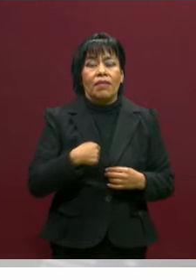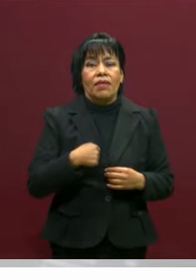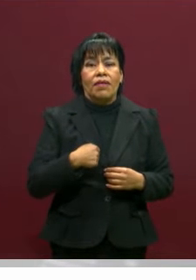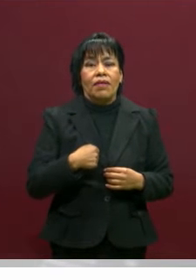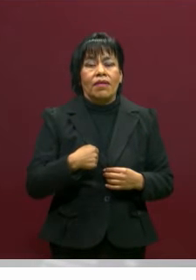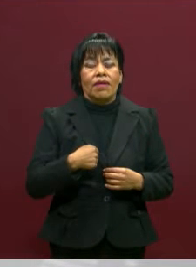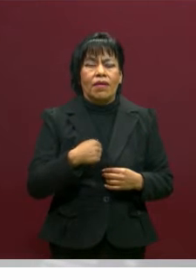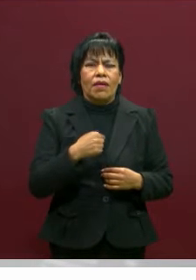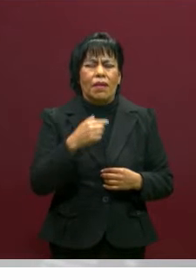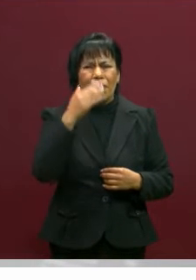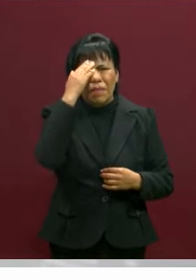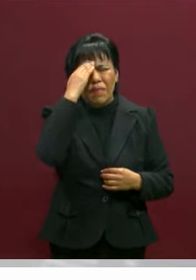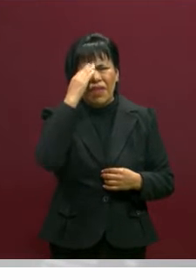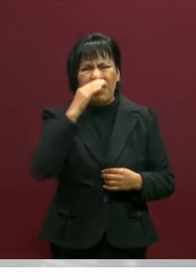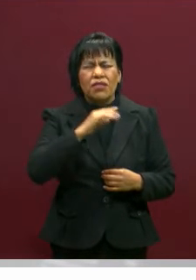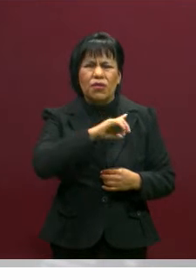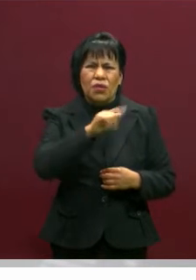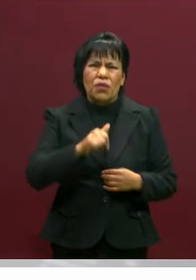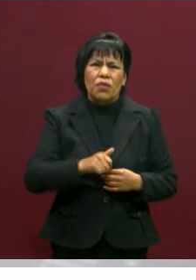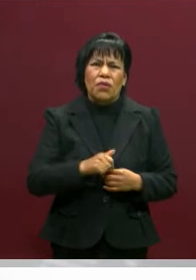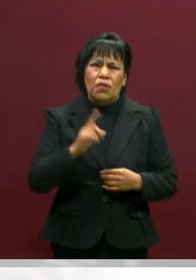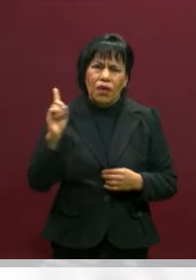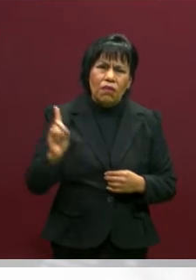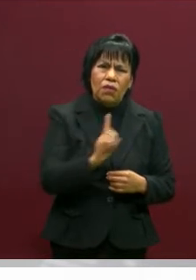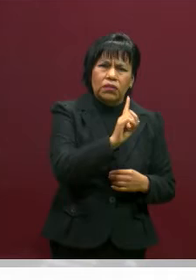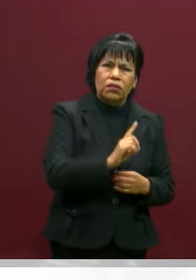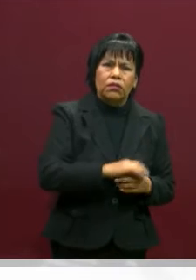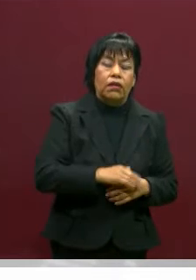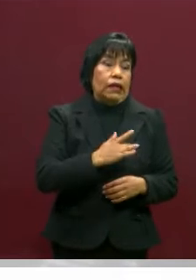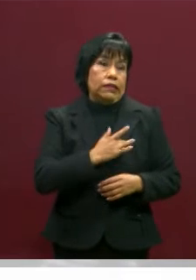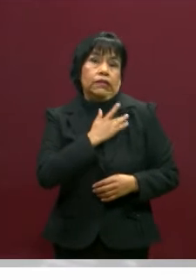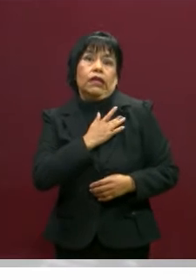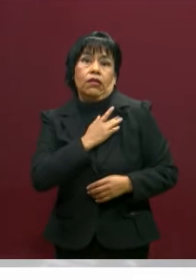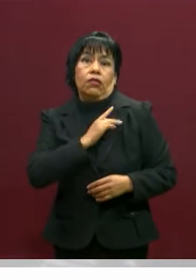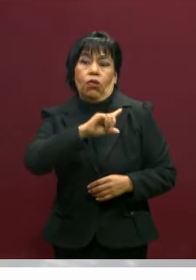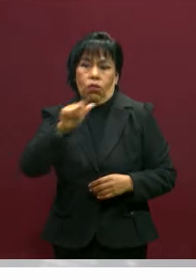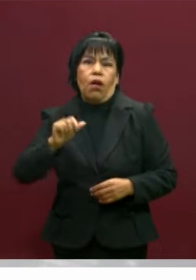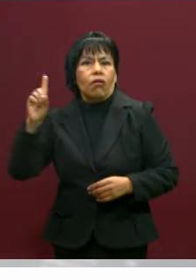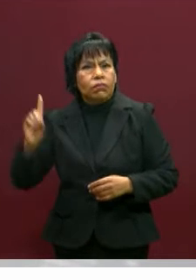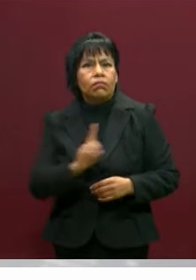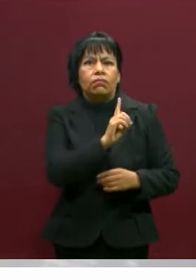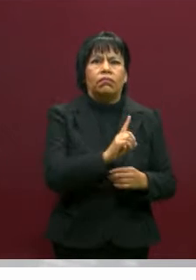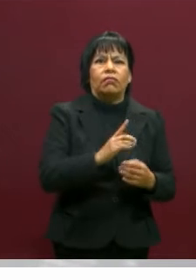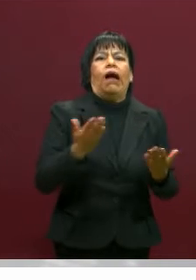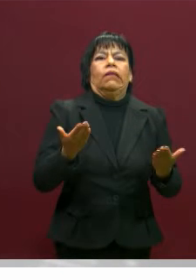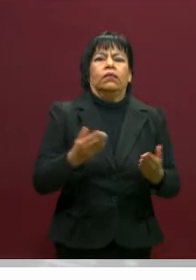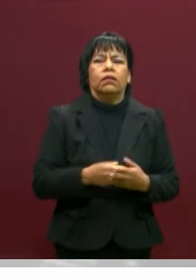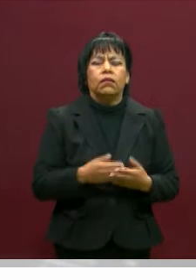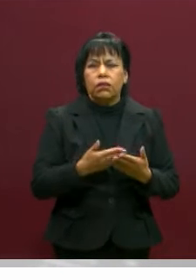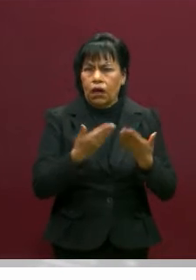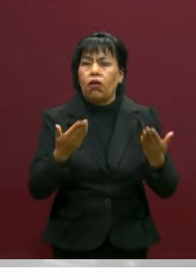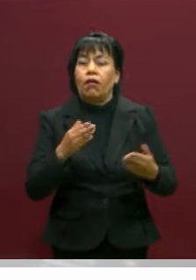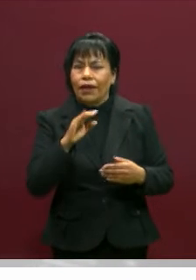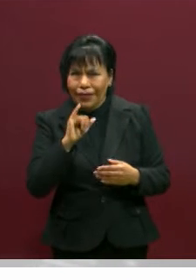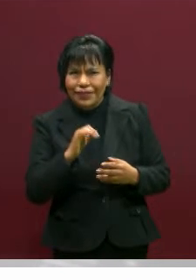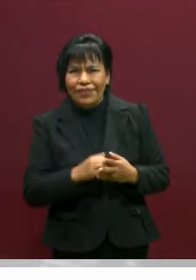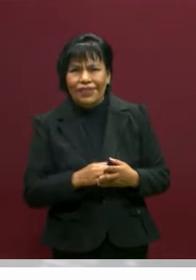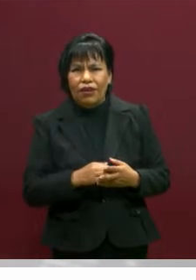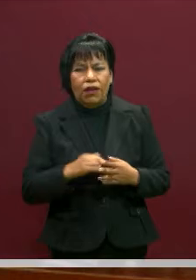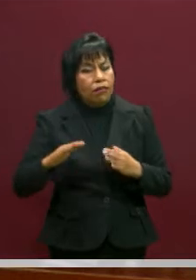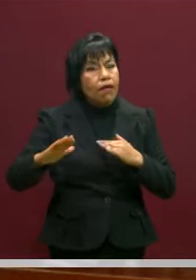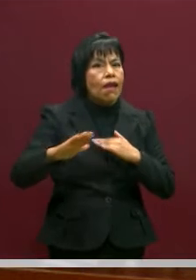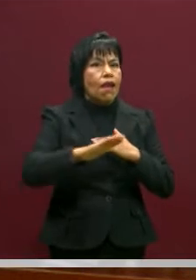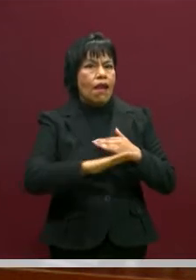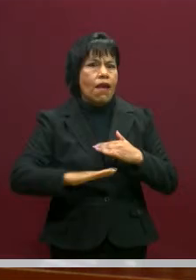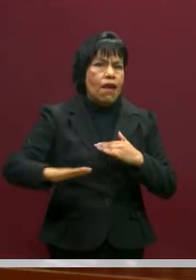pienso, luego existo. Por ciento. Por siento, luego existo. Eso es clave. Y ahora sí, con esta base